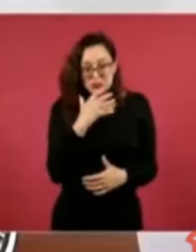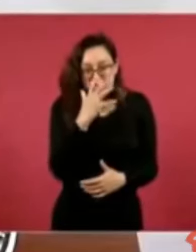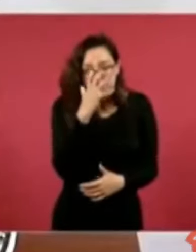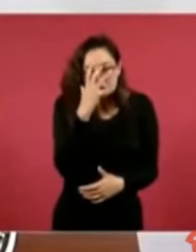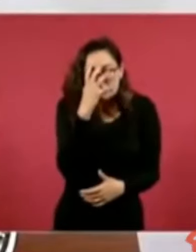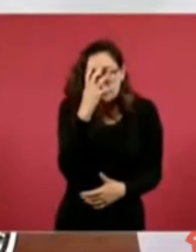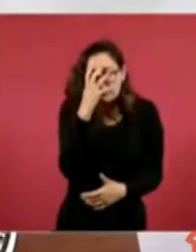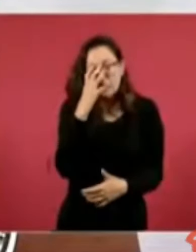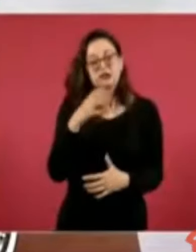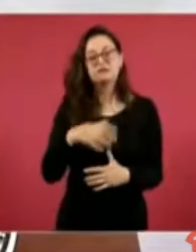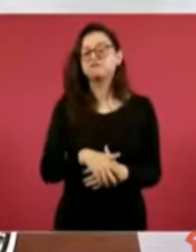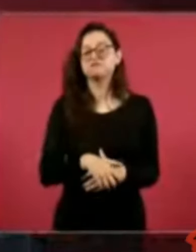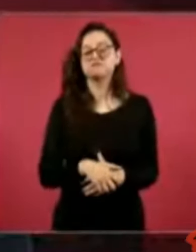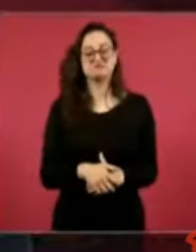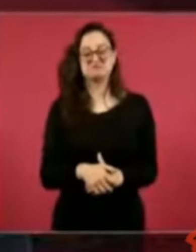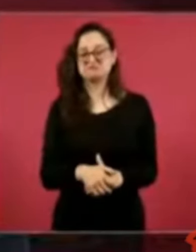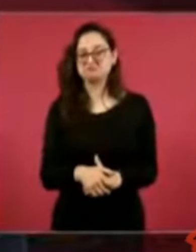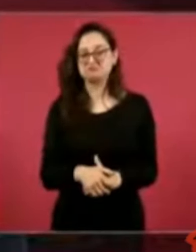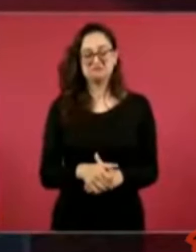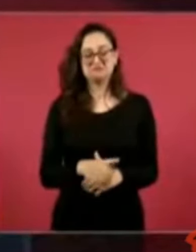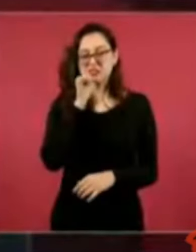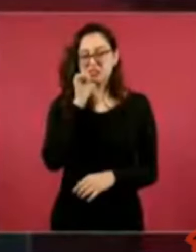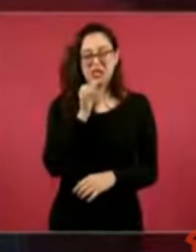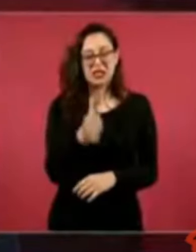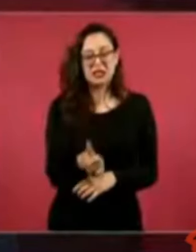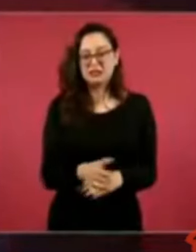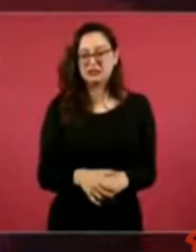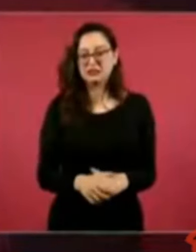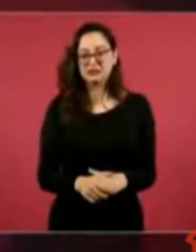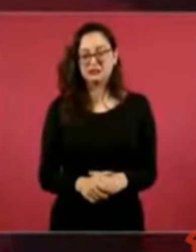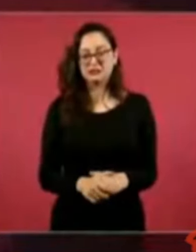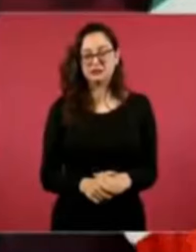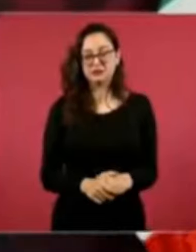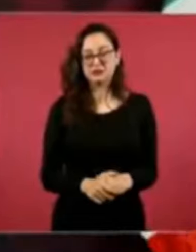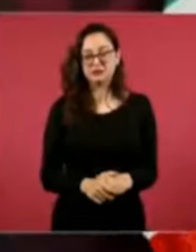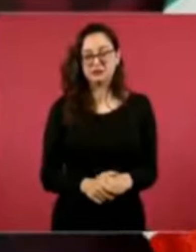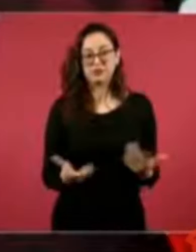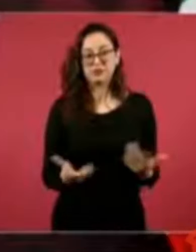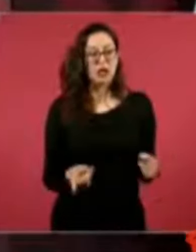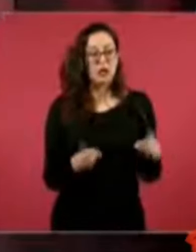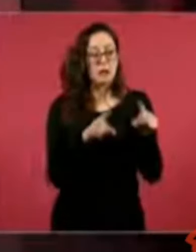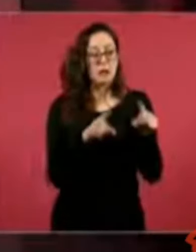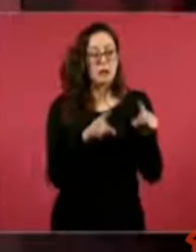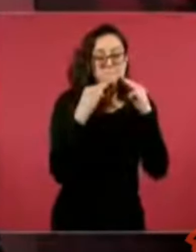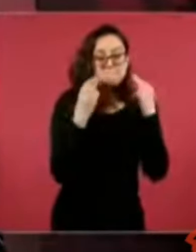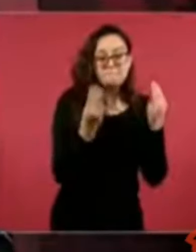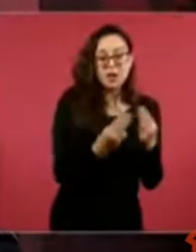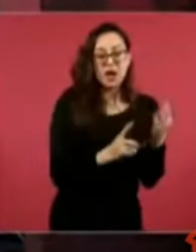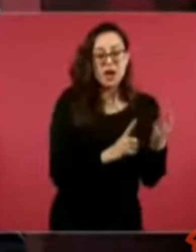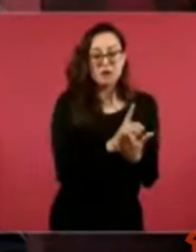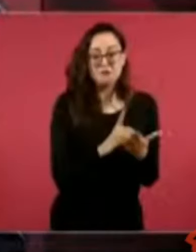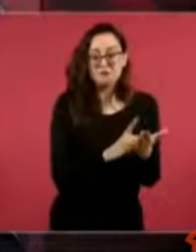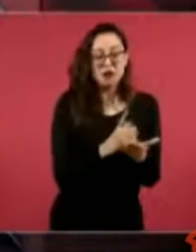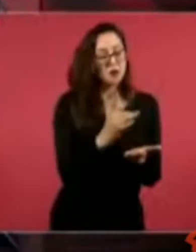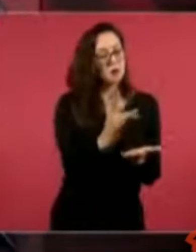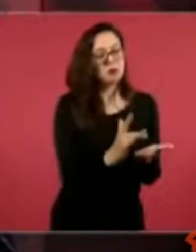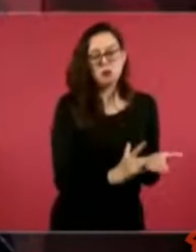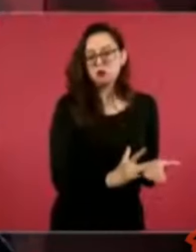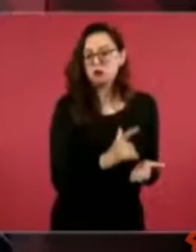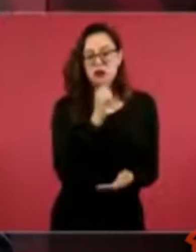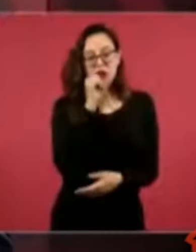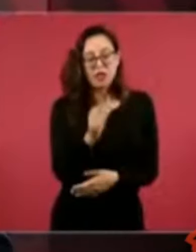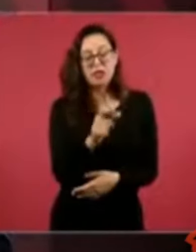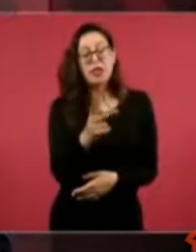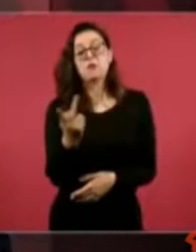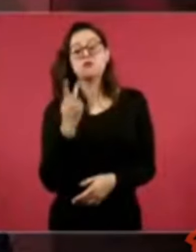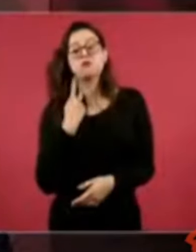No nos ayudaron los narcotraficantes, ni los delincuentes de